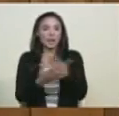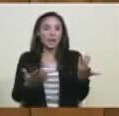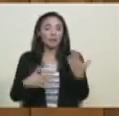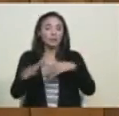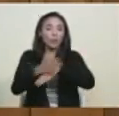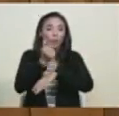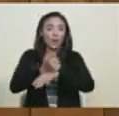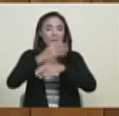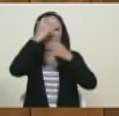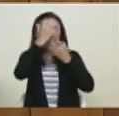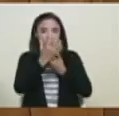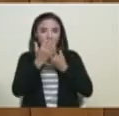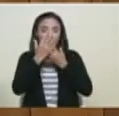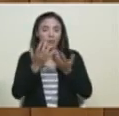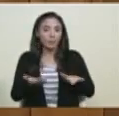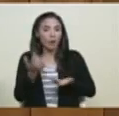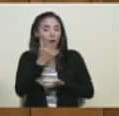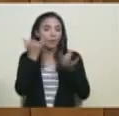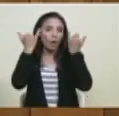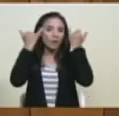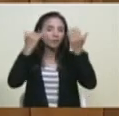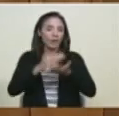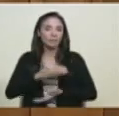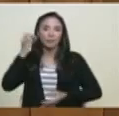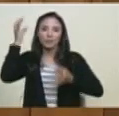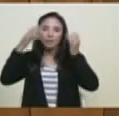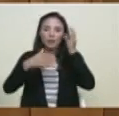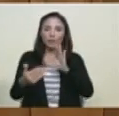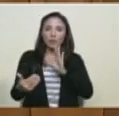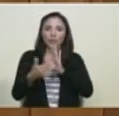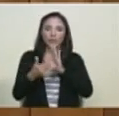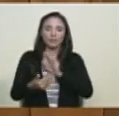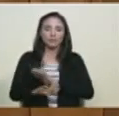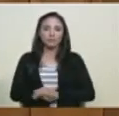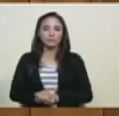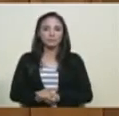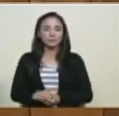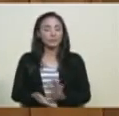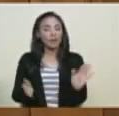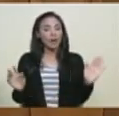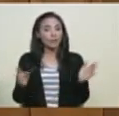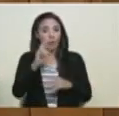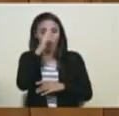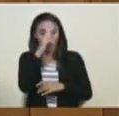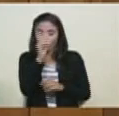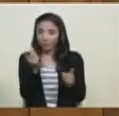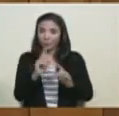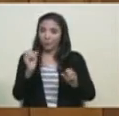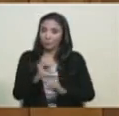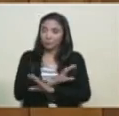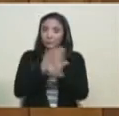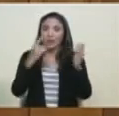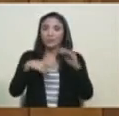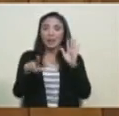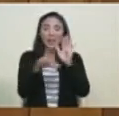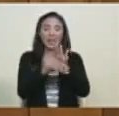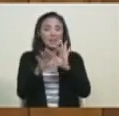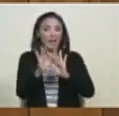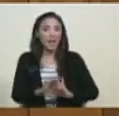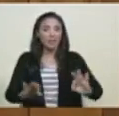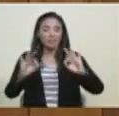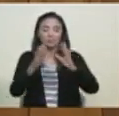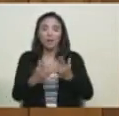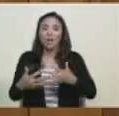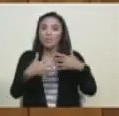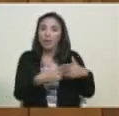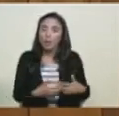criminal, los hace cometer este tipo de actos que sin lugar a dudas son ilegales. En los Estados